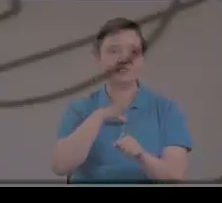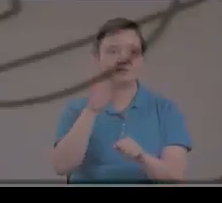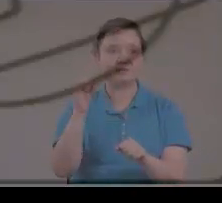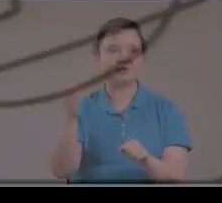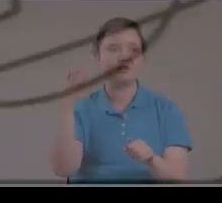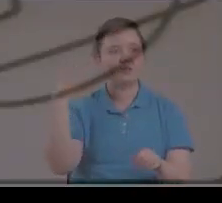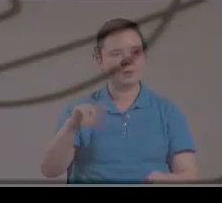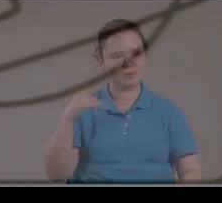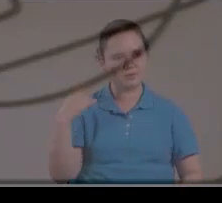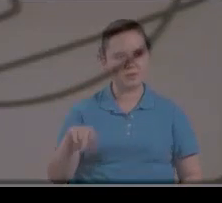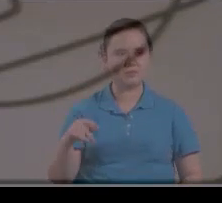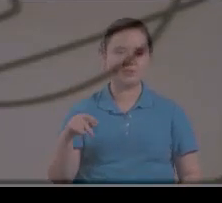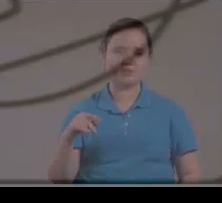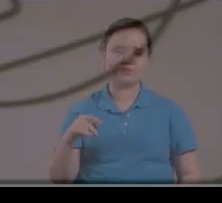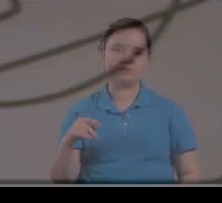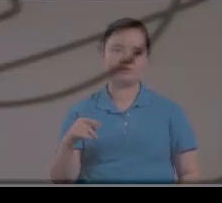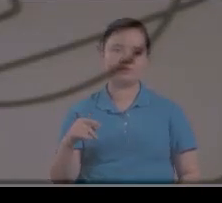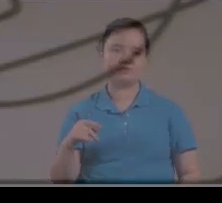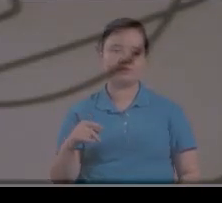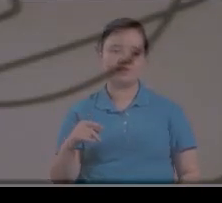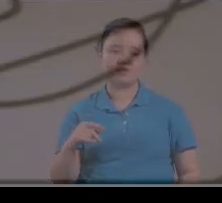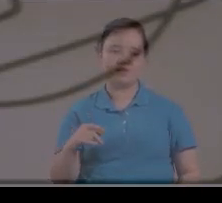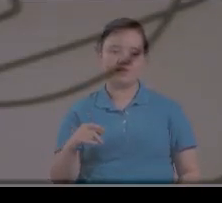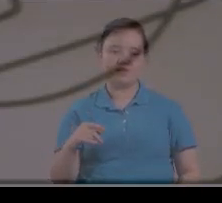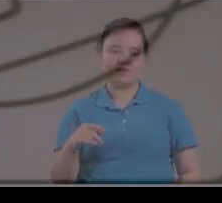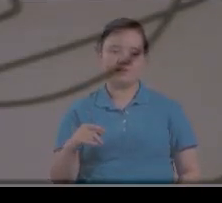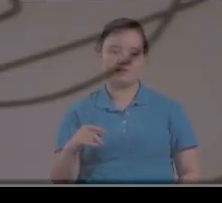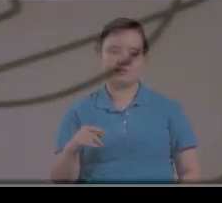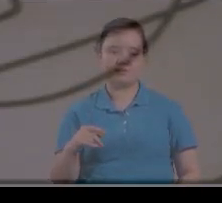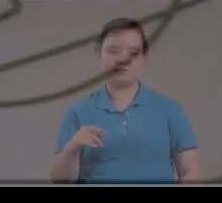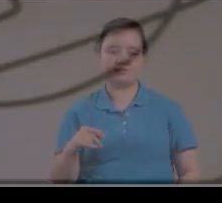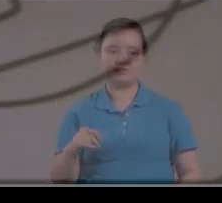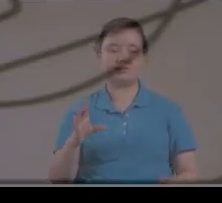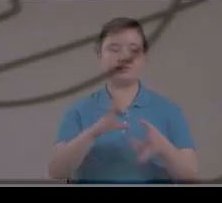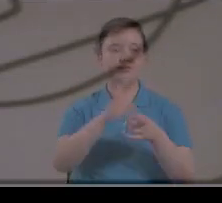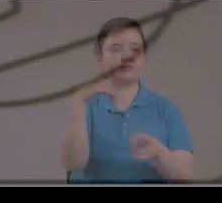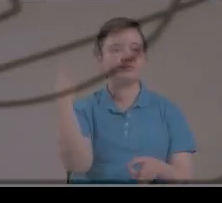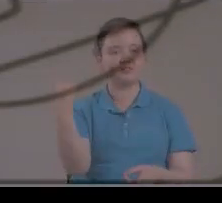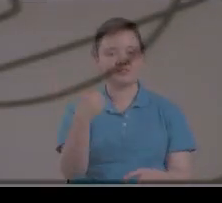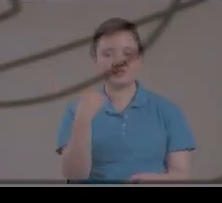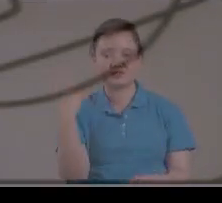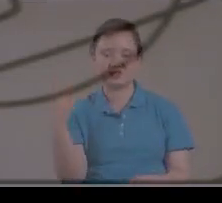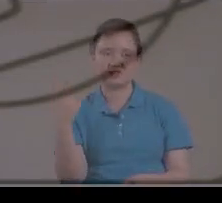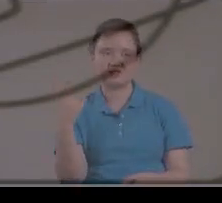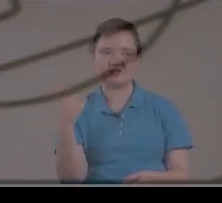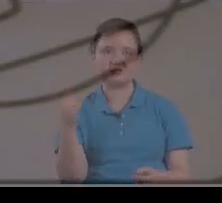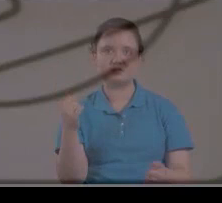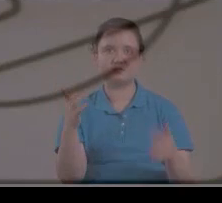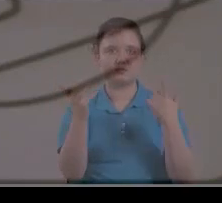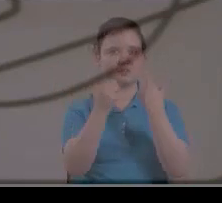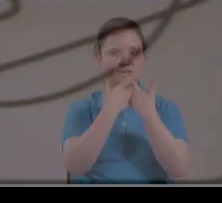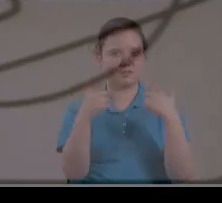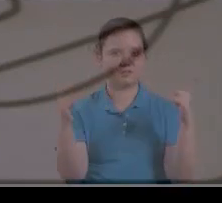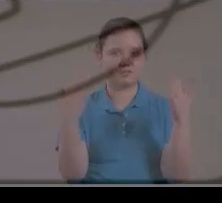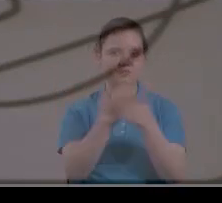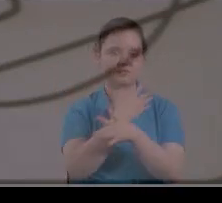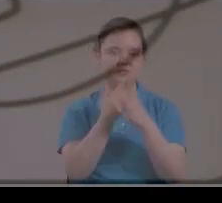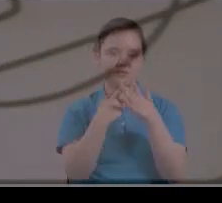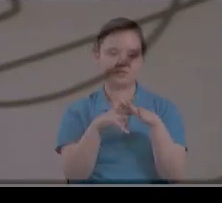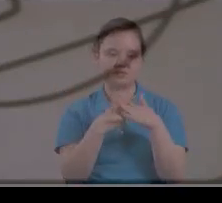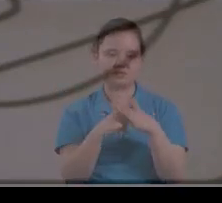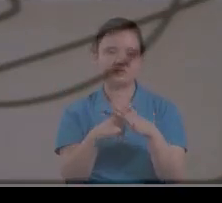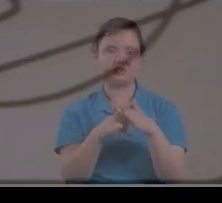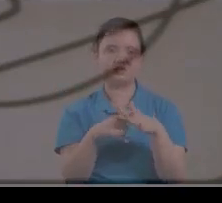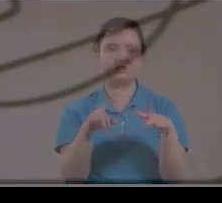apresuramiento De De De De todo De liberación De reinicio